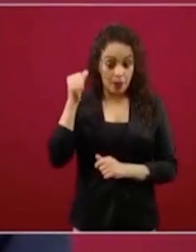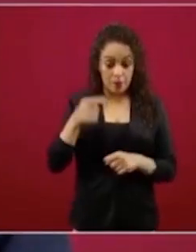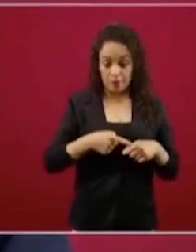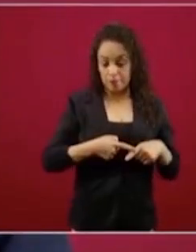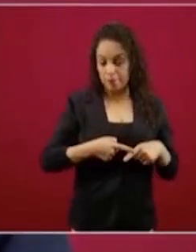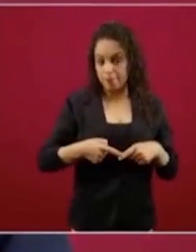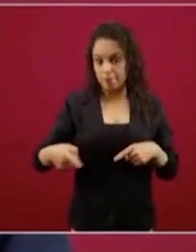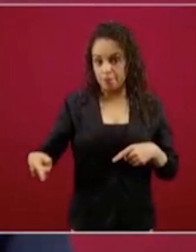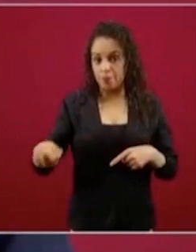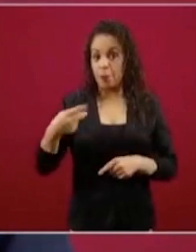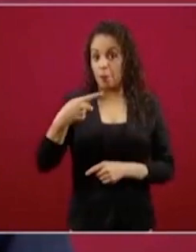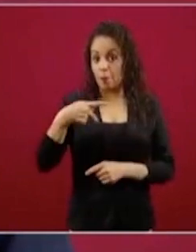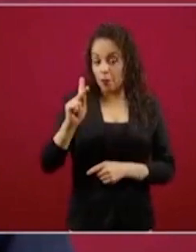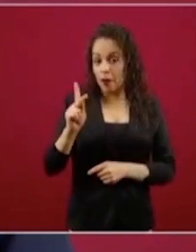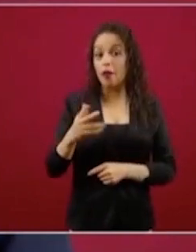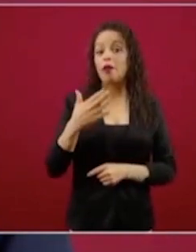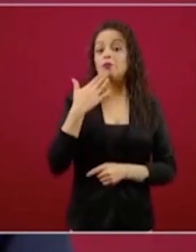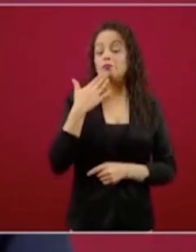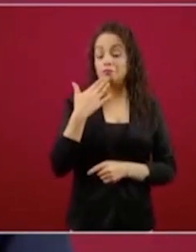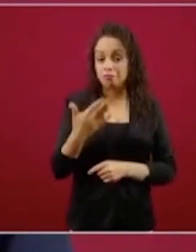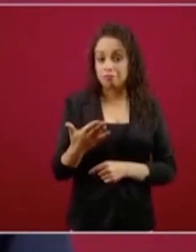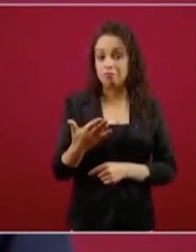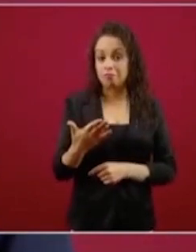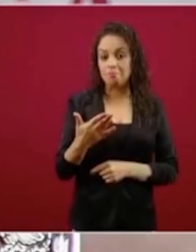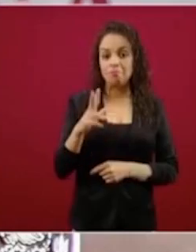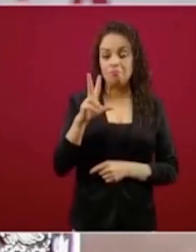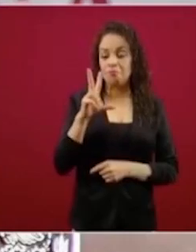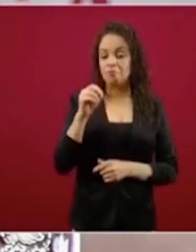afortunadamente no va a ser así.